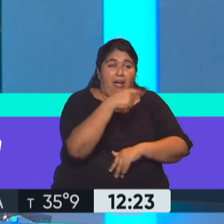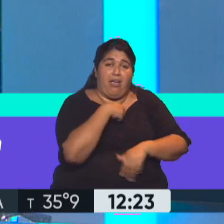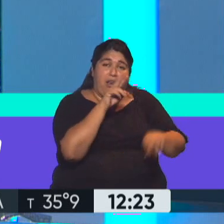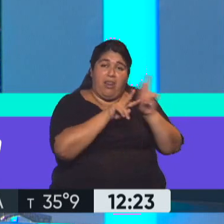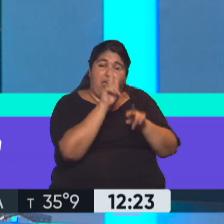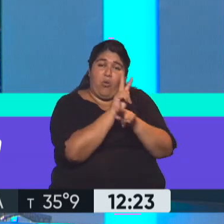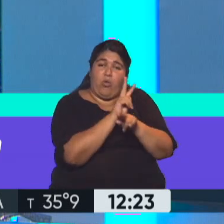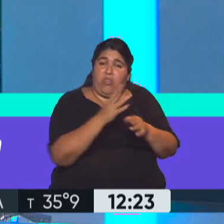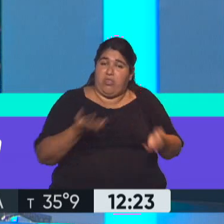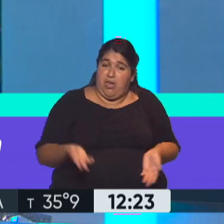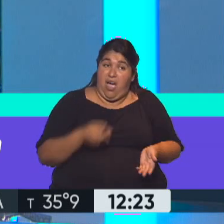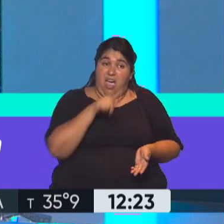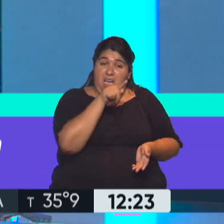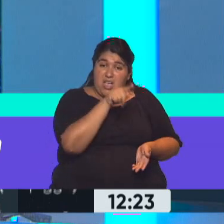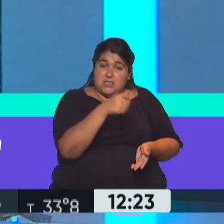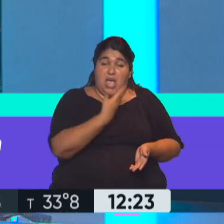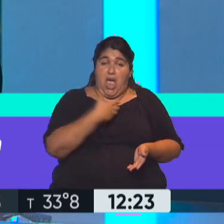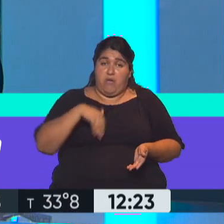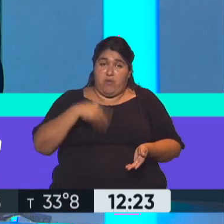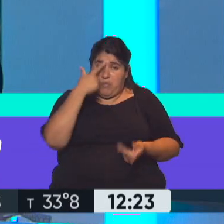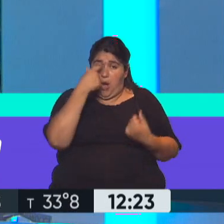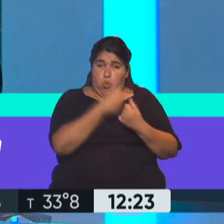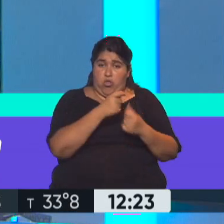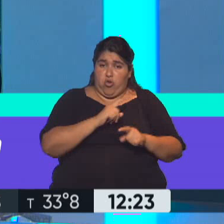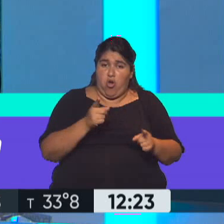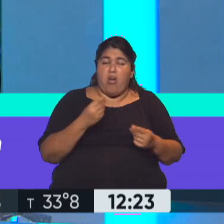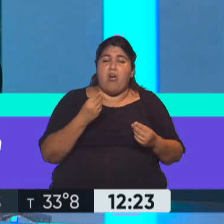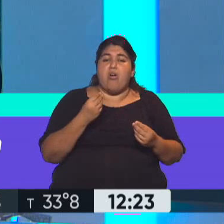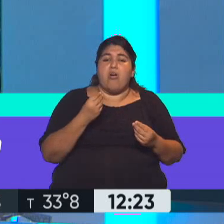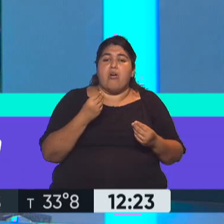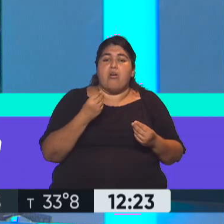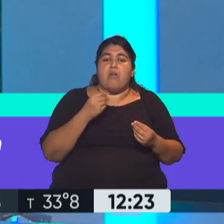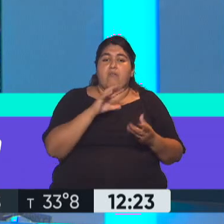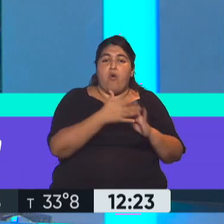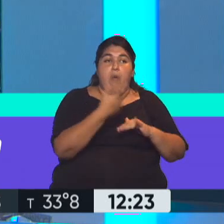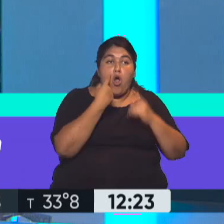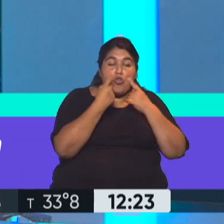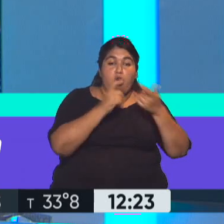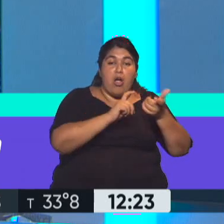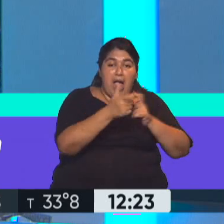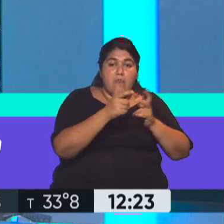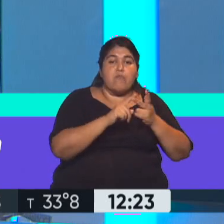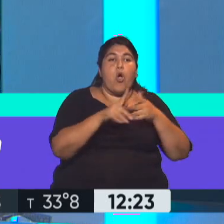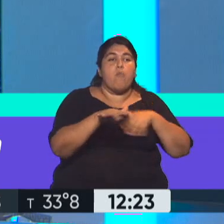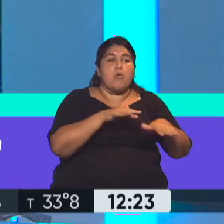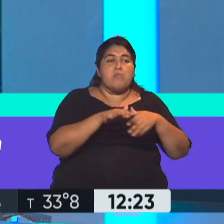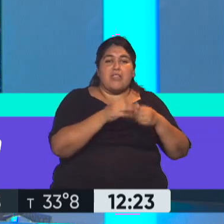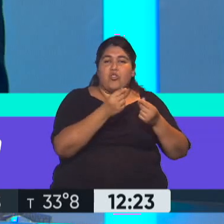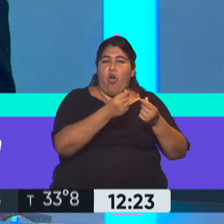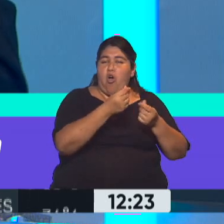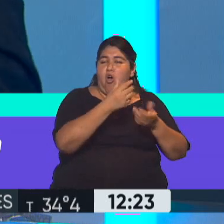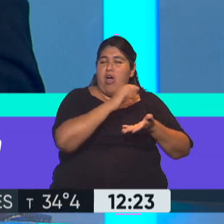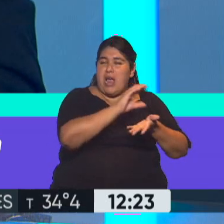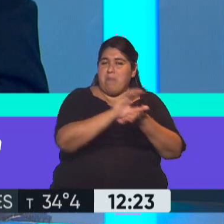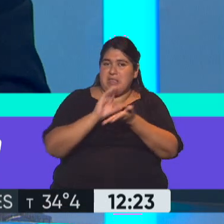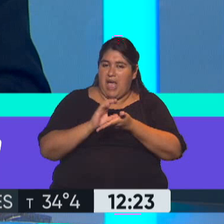más. No condiciona el FMI de que Argentina no pueda aplicar control de cambio, control de movimientos de capitales y una serie de controles que van